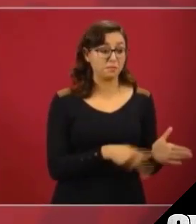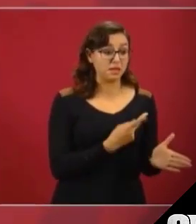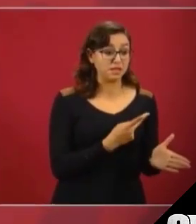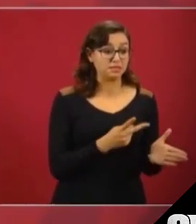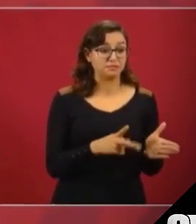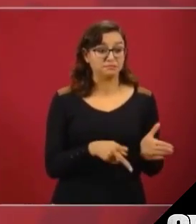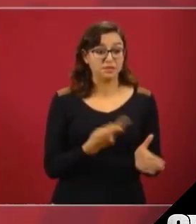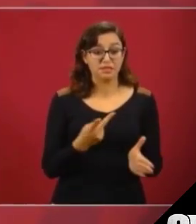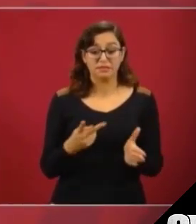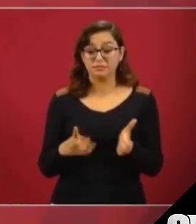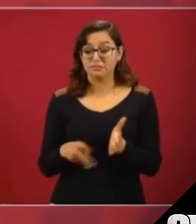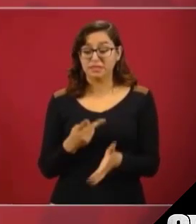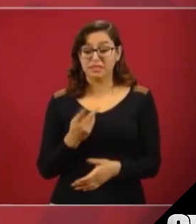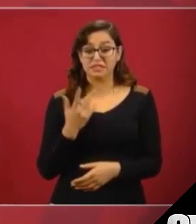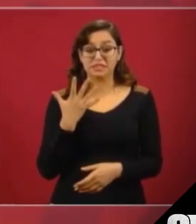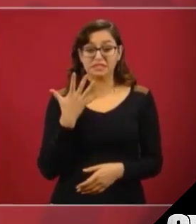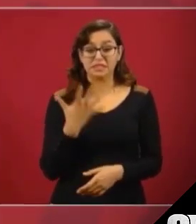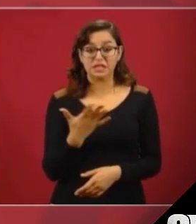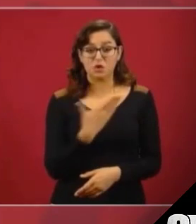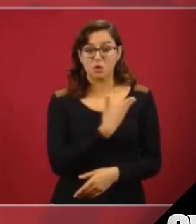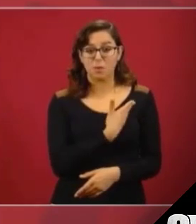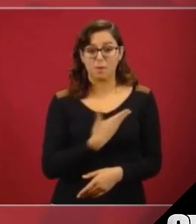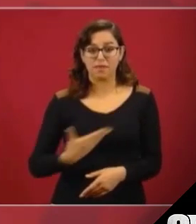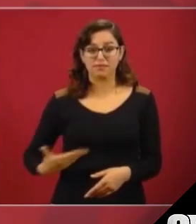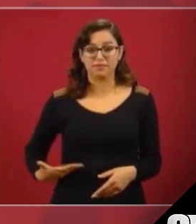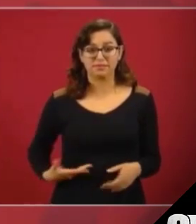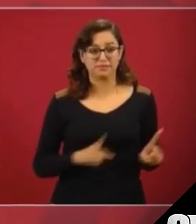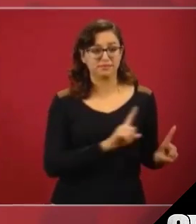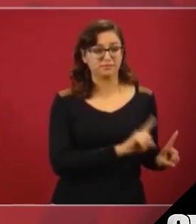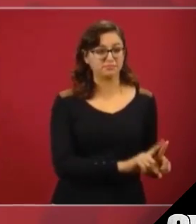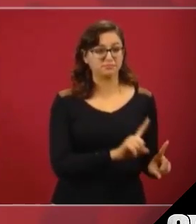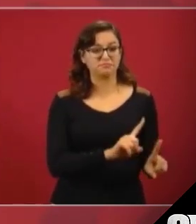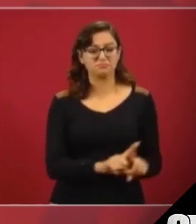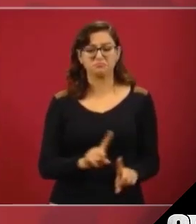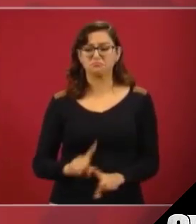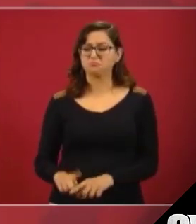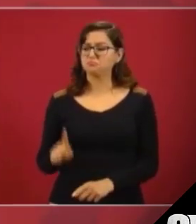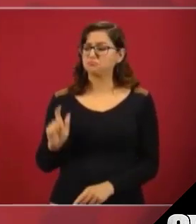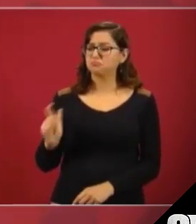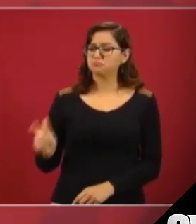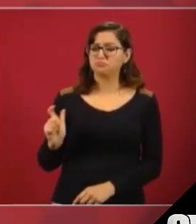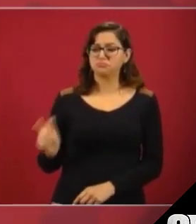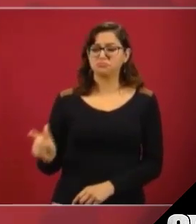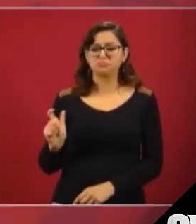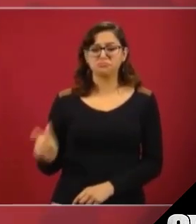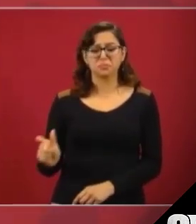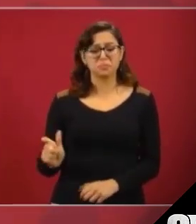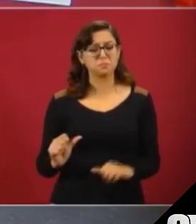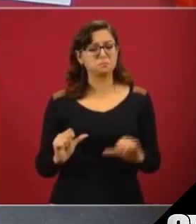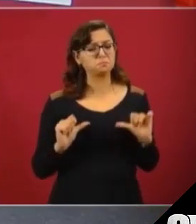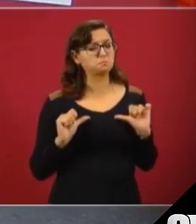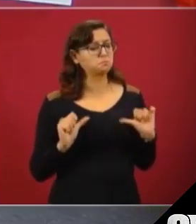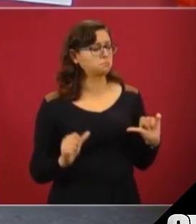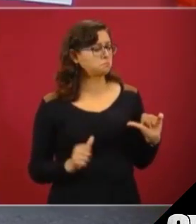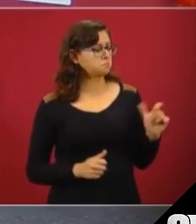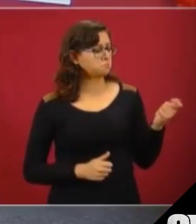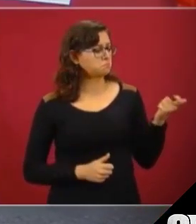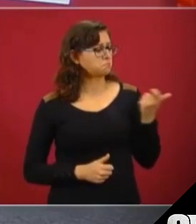viviendo al amparo del poder público,